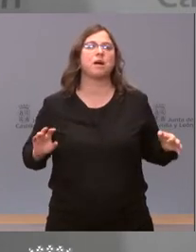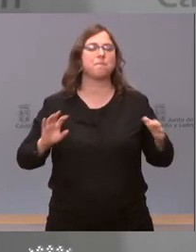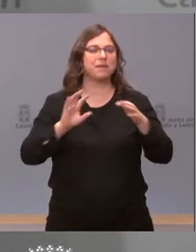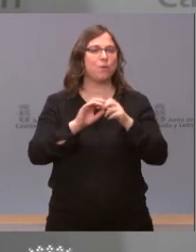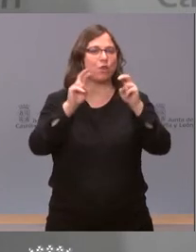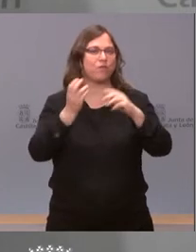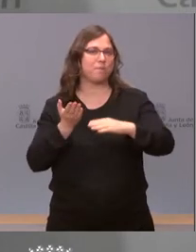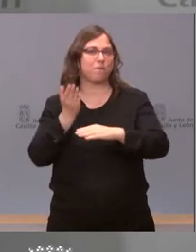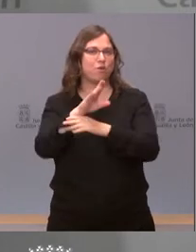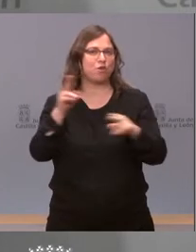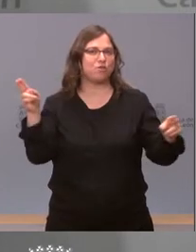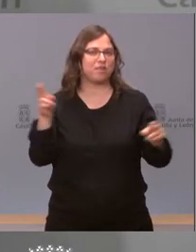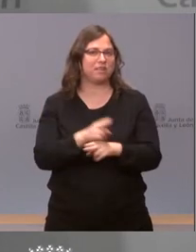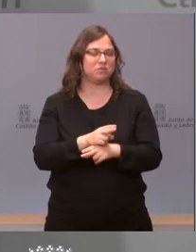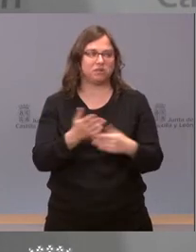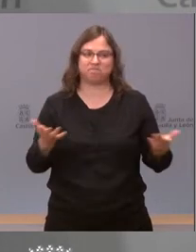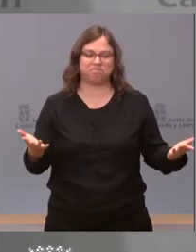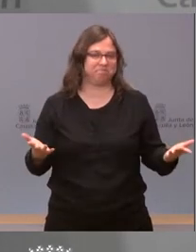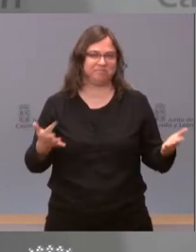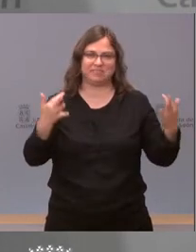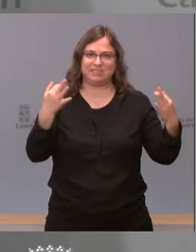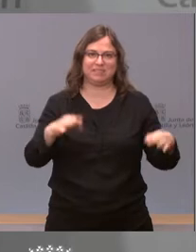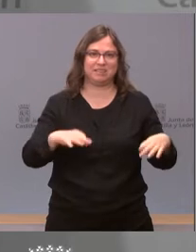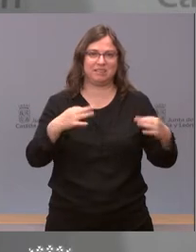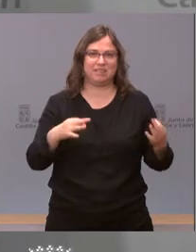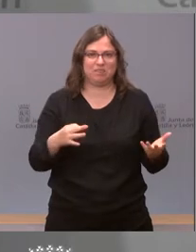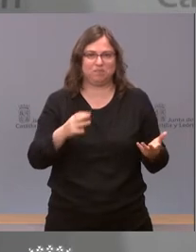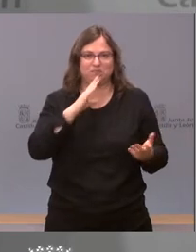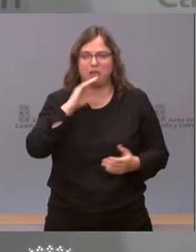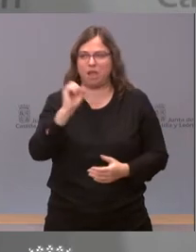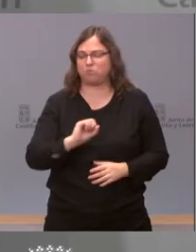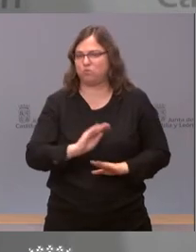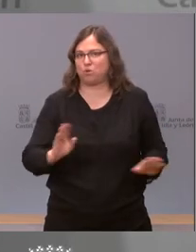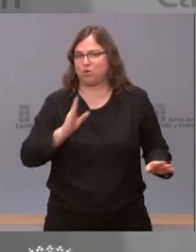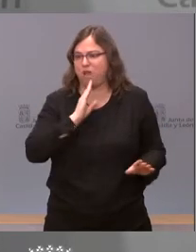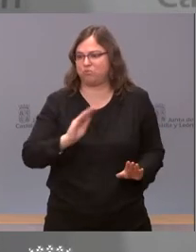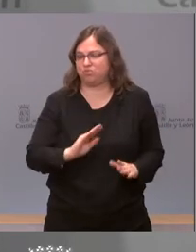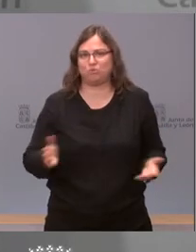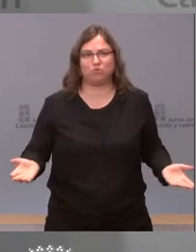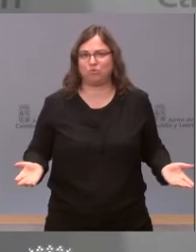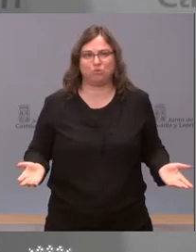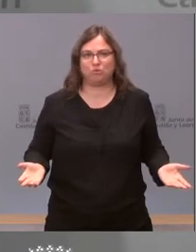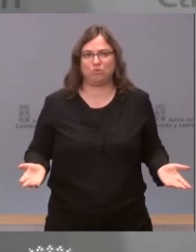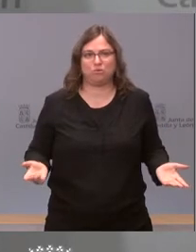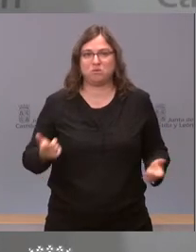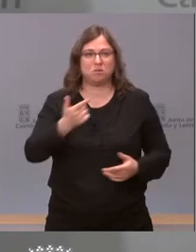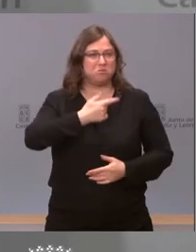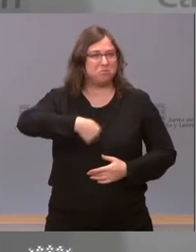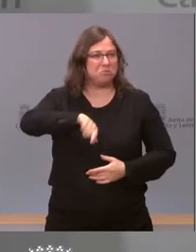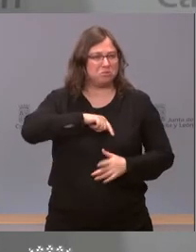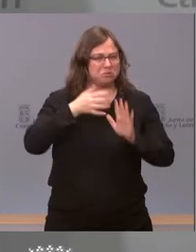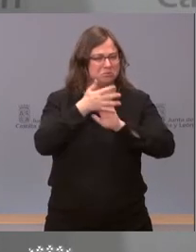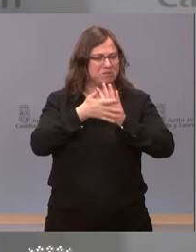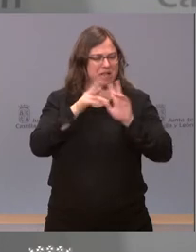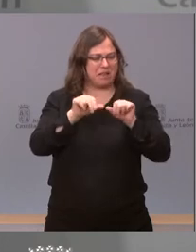censura. Bueno, esto es simplemente un sinsentido absoluto. Quiero decir, nosotros llevamos hablando de esto